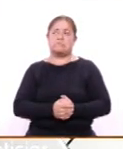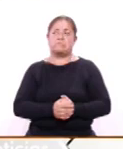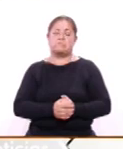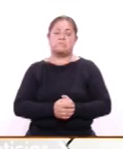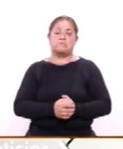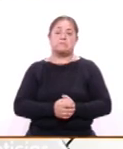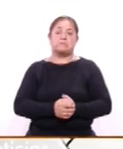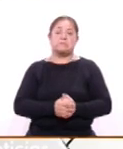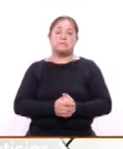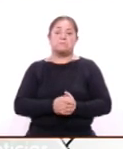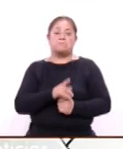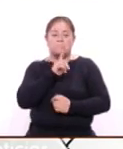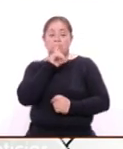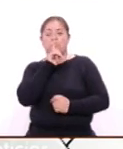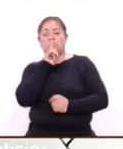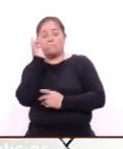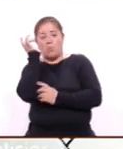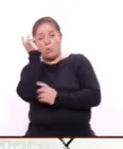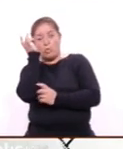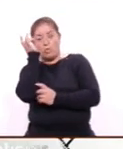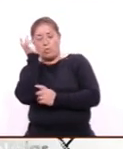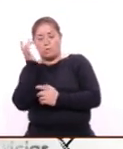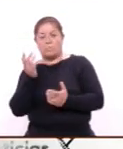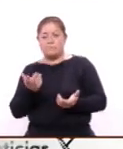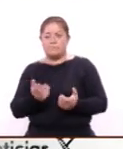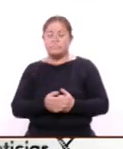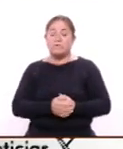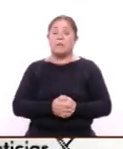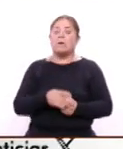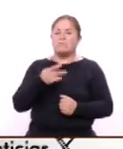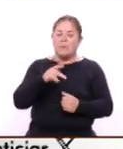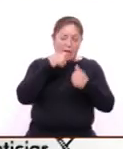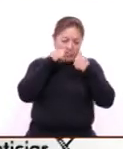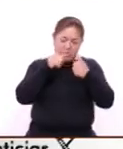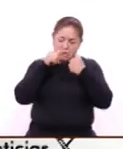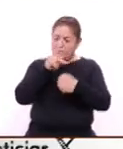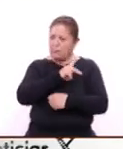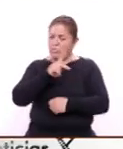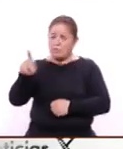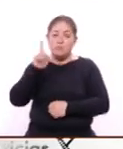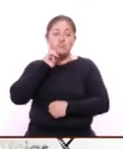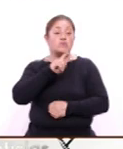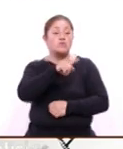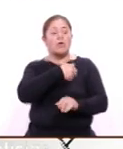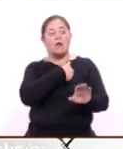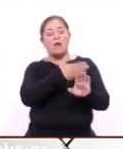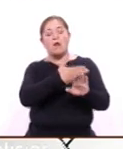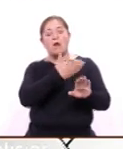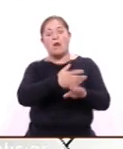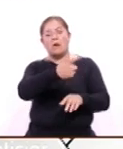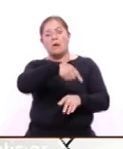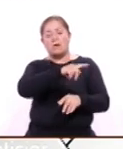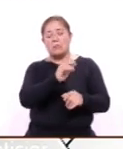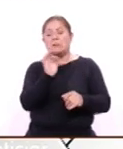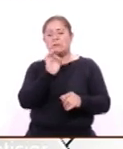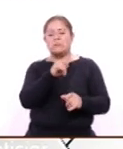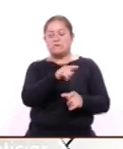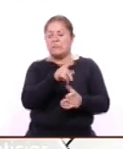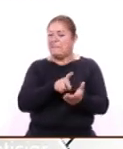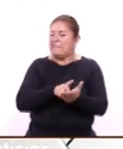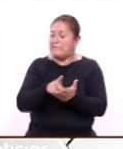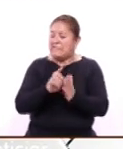destapado como tal, pero atendemos a todo tipo de la población, desde mujeres víctimas de violencia que a lo mejor todavía no están